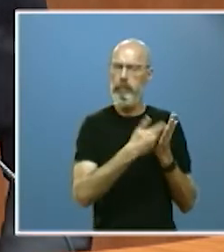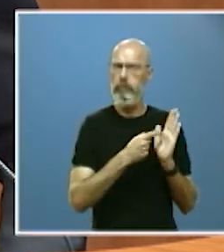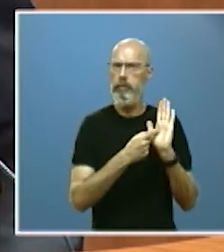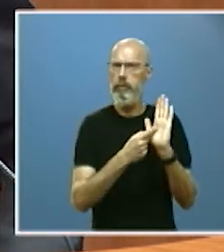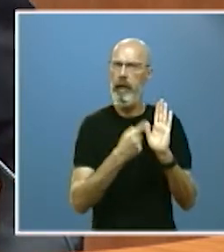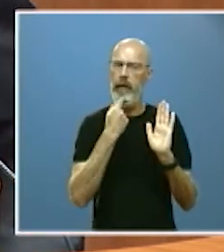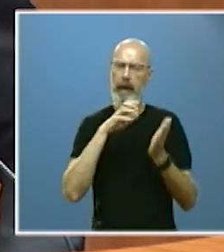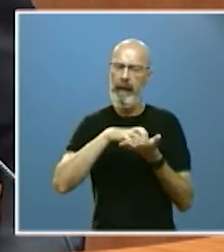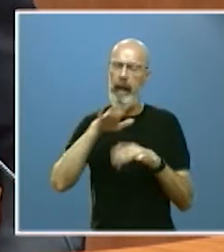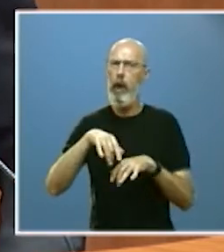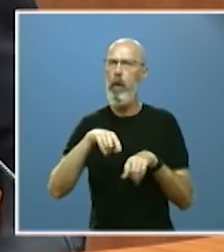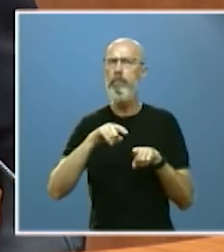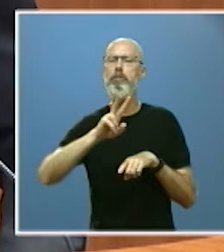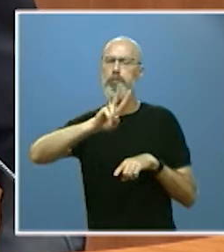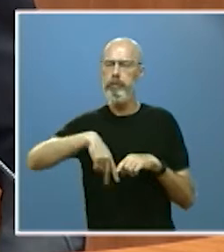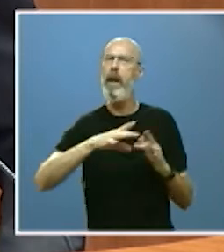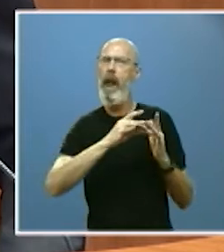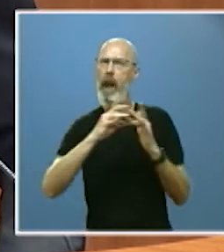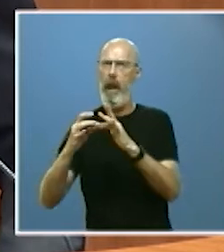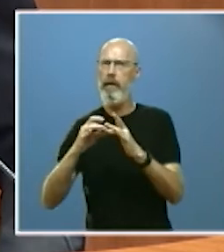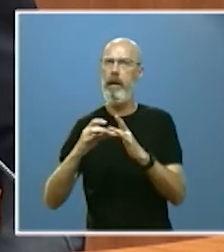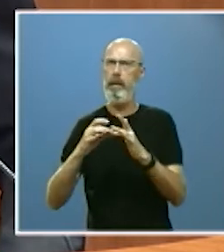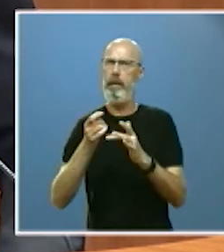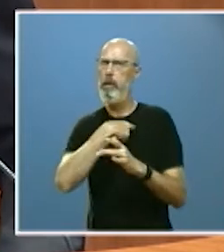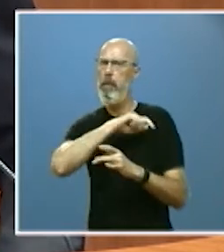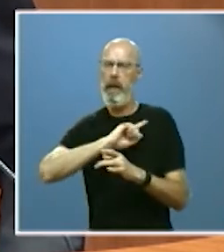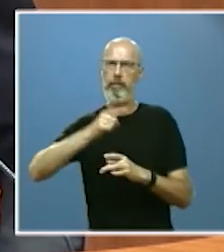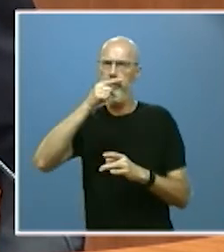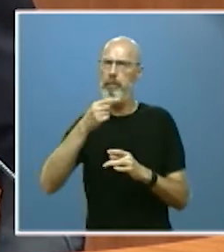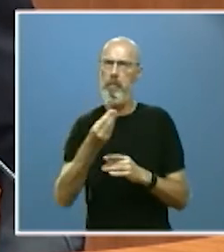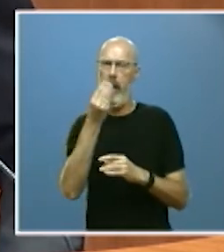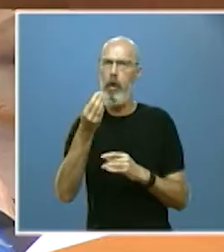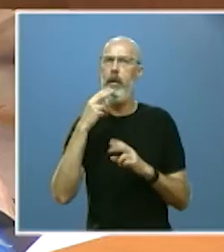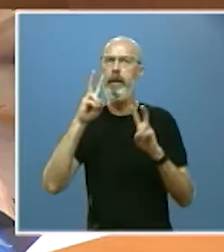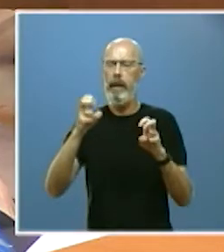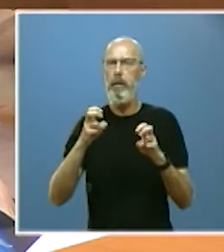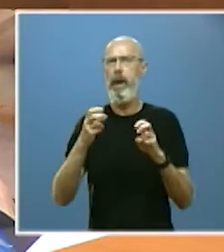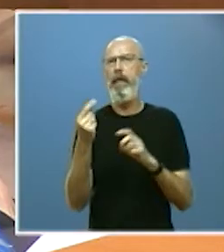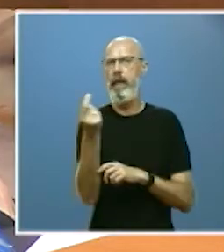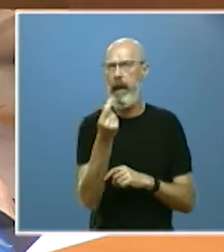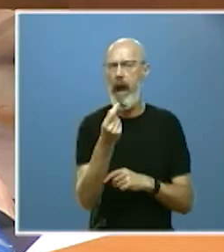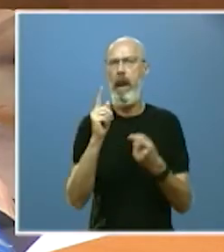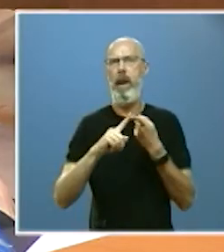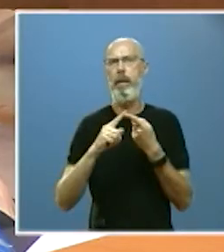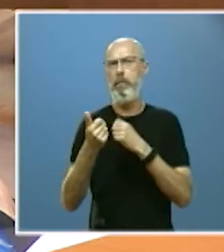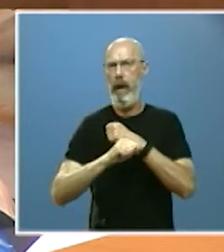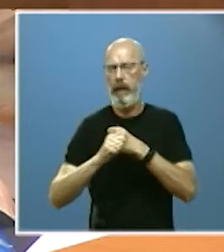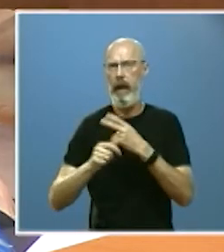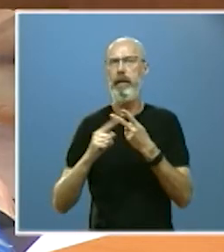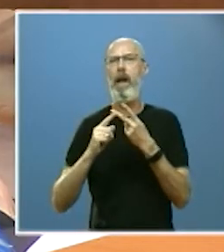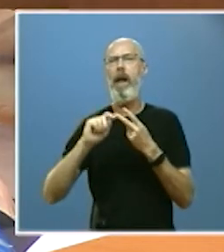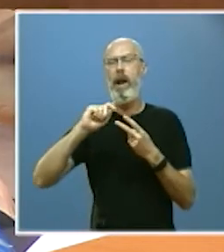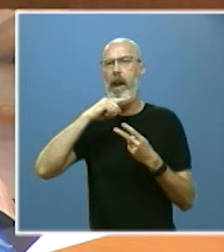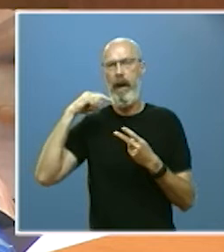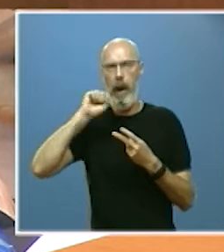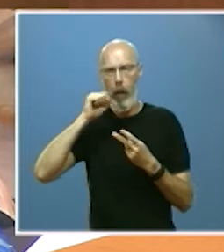líder en España en muchas producciones agrícolas y ganaderas pensemos cereales, patata, remolacha, leche, carne de